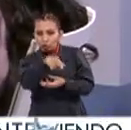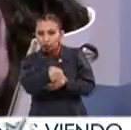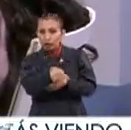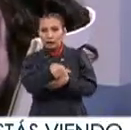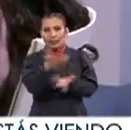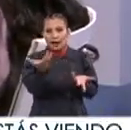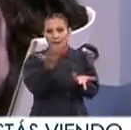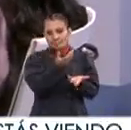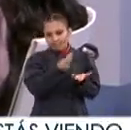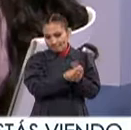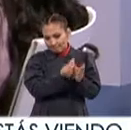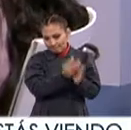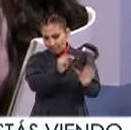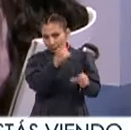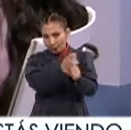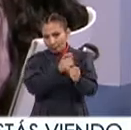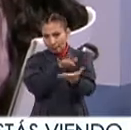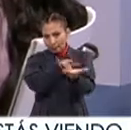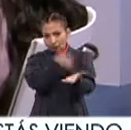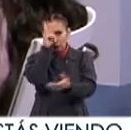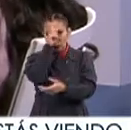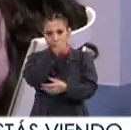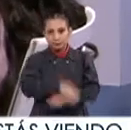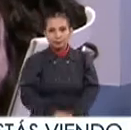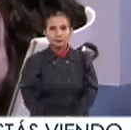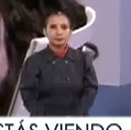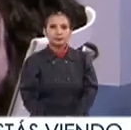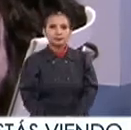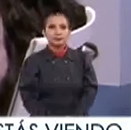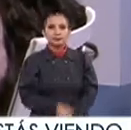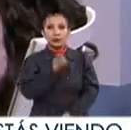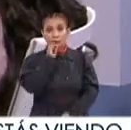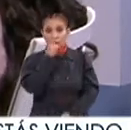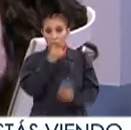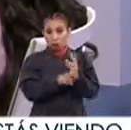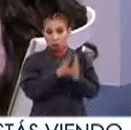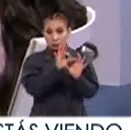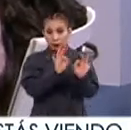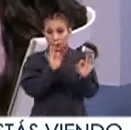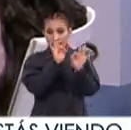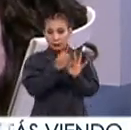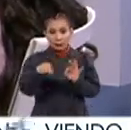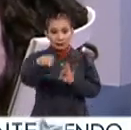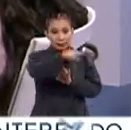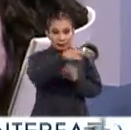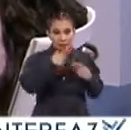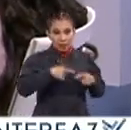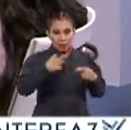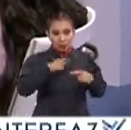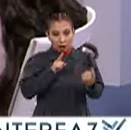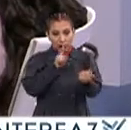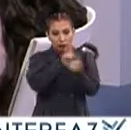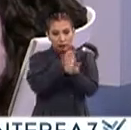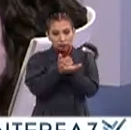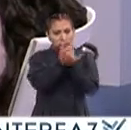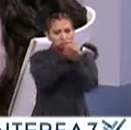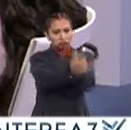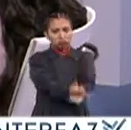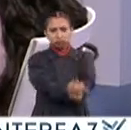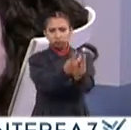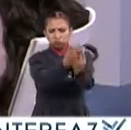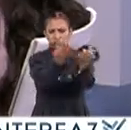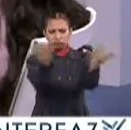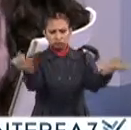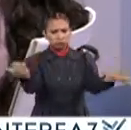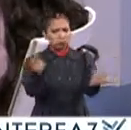habilidades de primer apoyo psicológico Claro y además es algo importante, el impacto a las personas puede ser en verdad un abanico